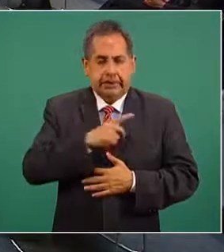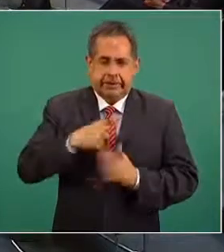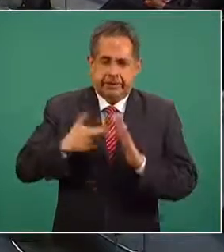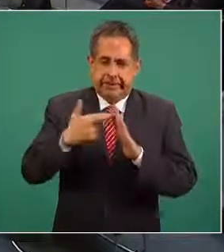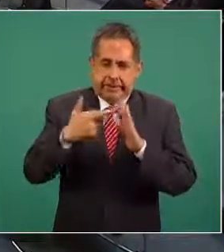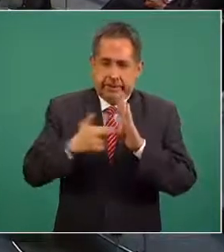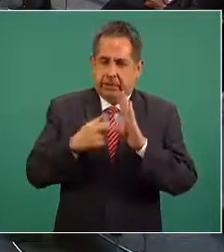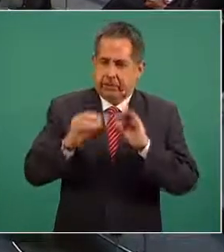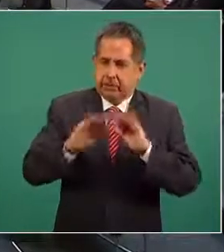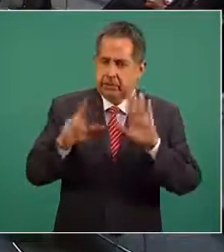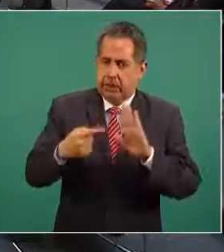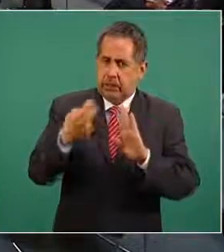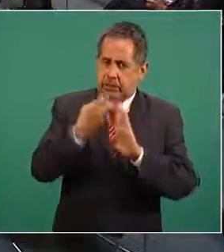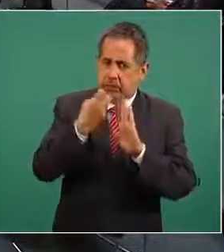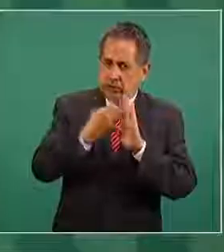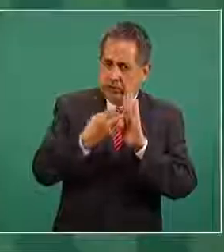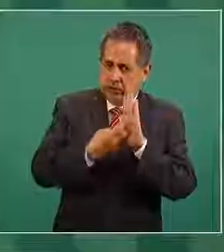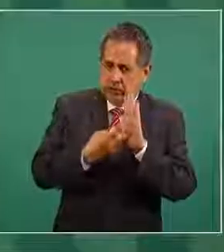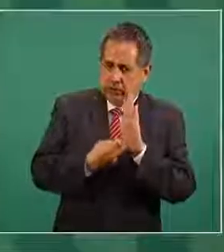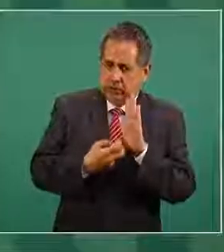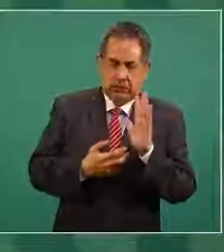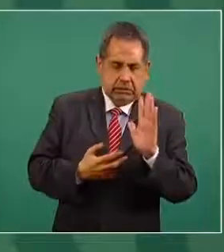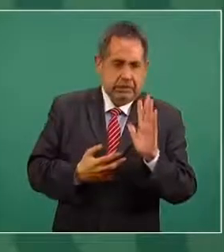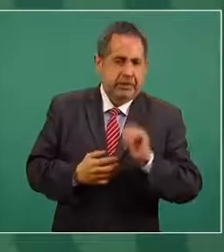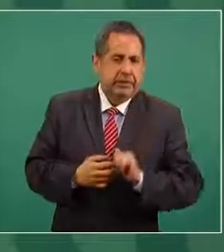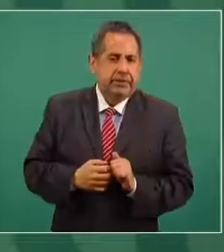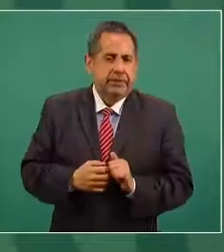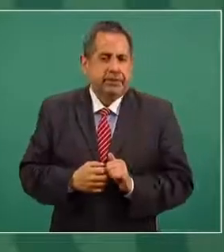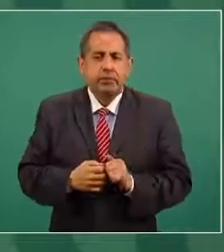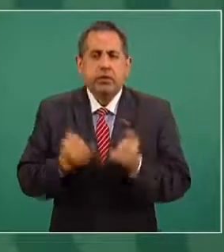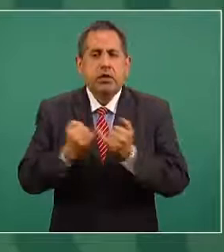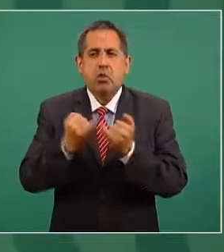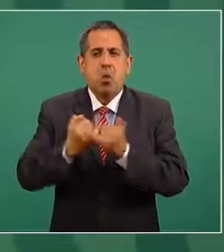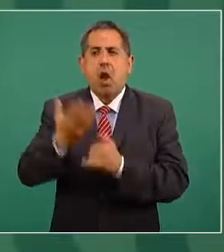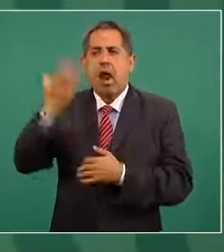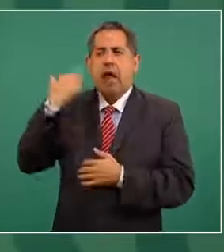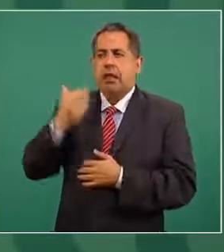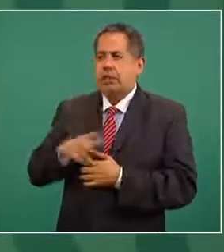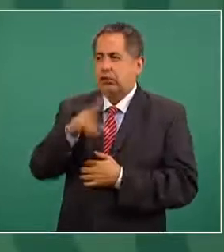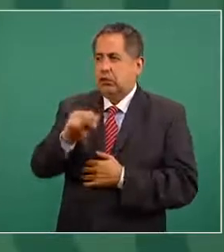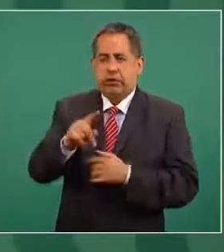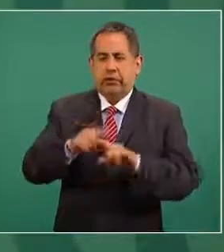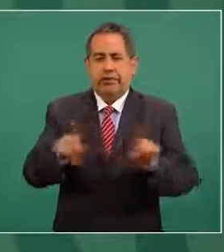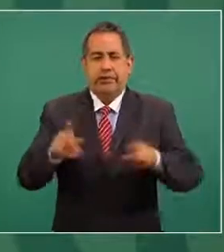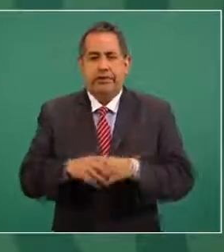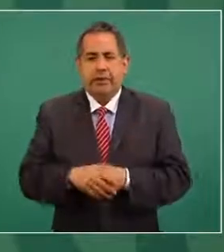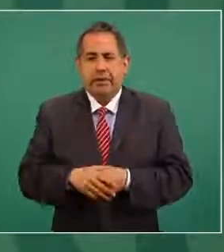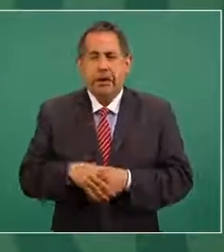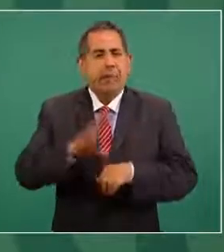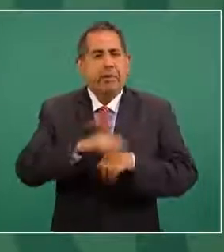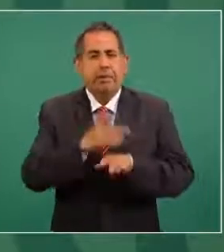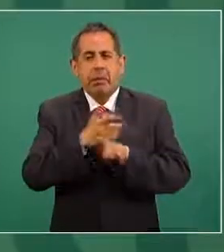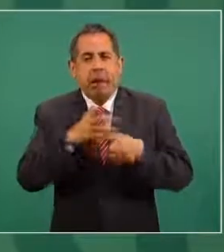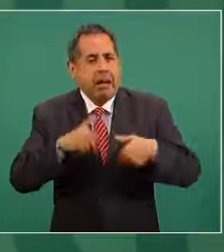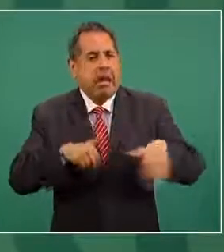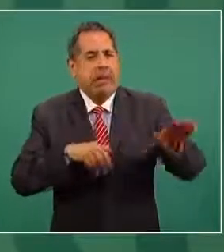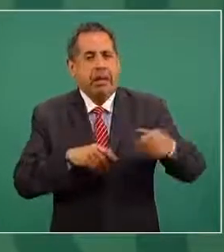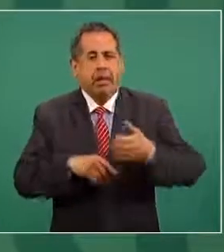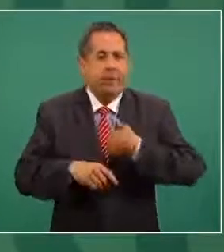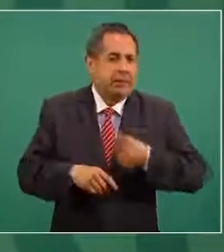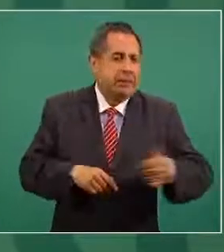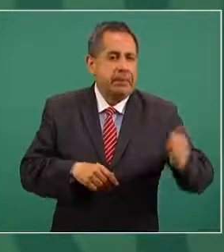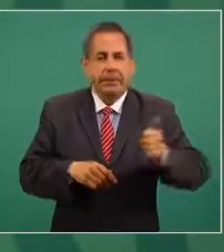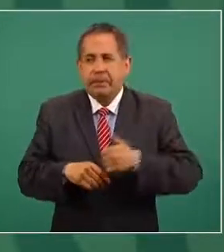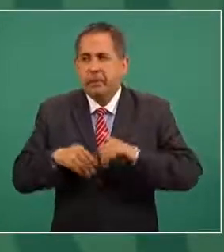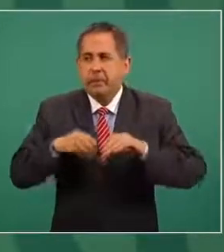reglas no es como antes que entraban y salían del